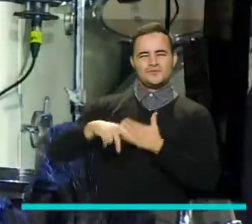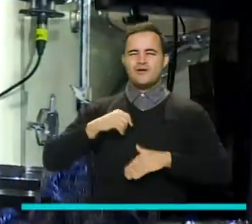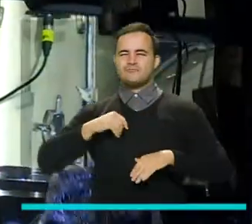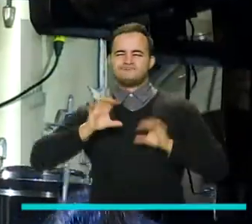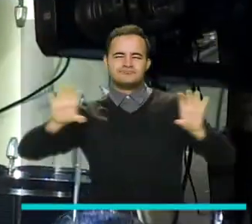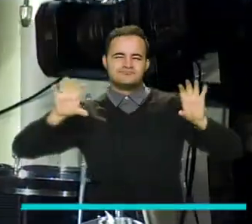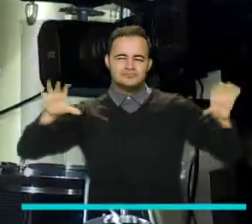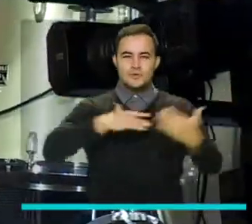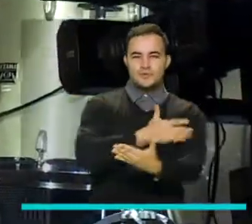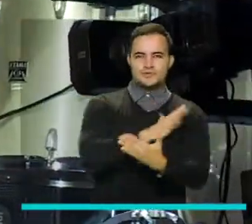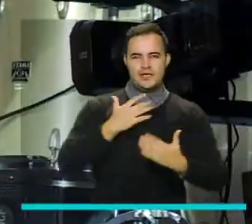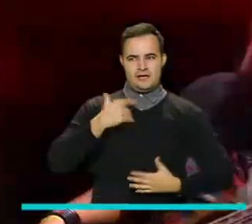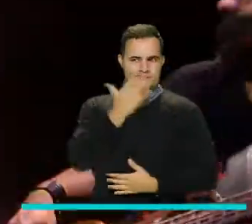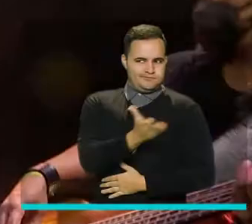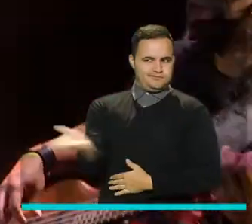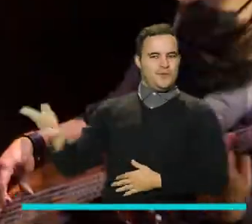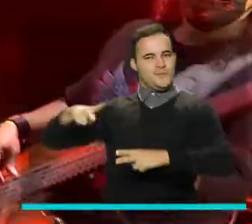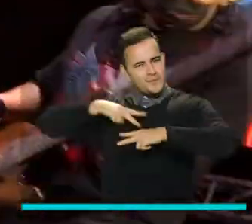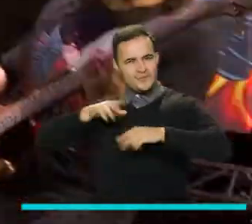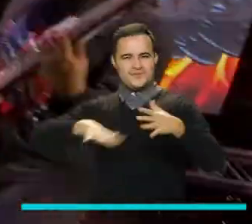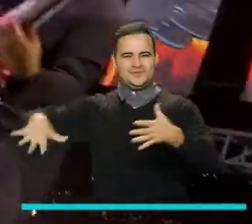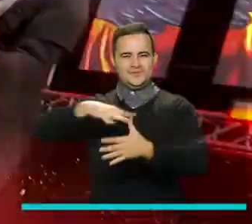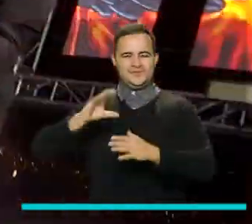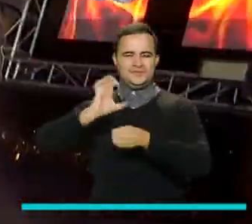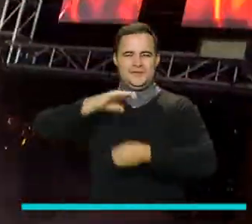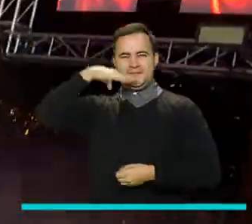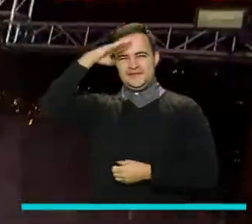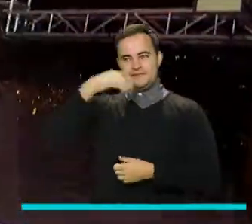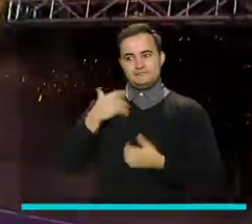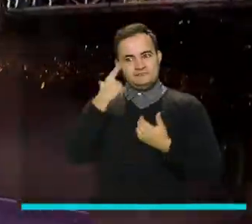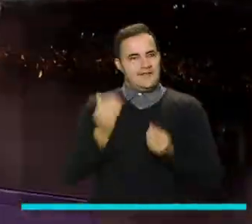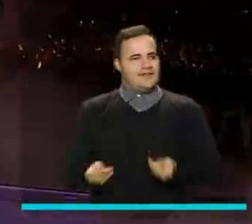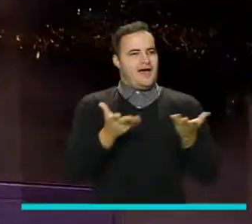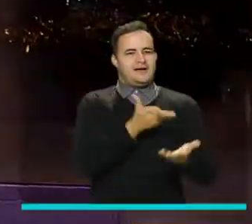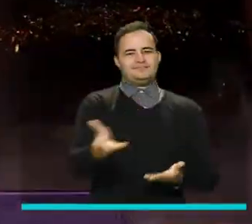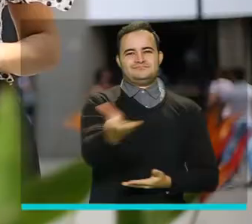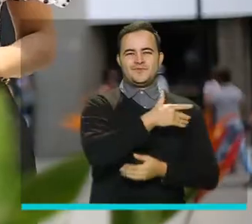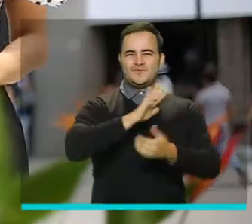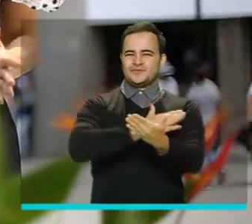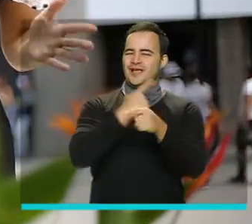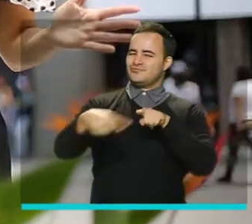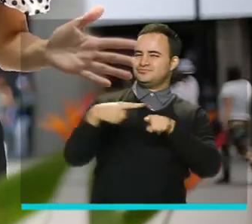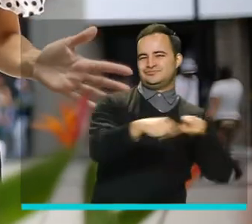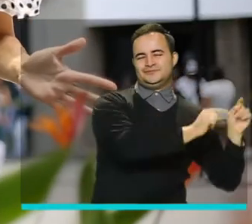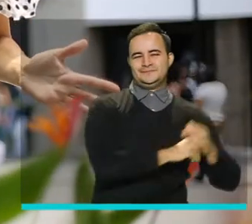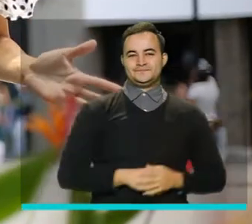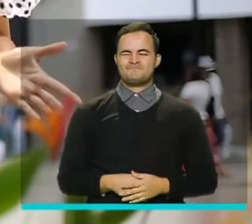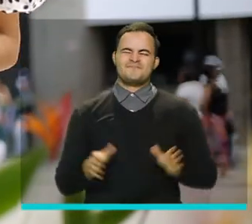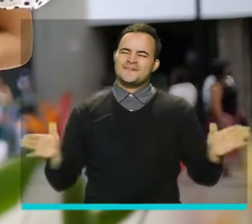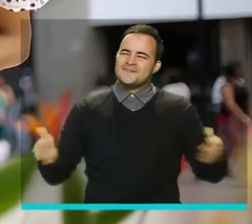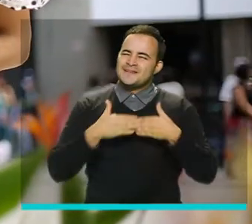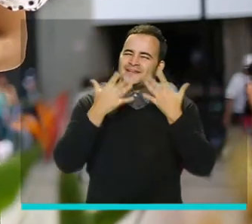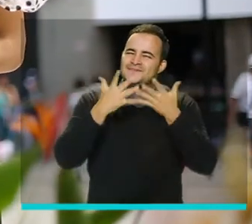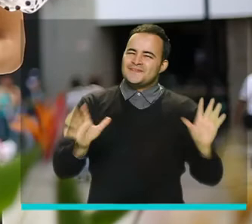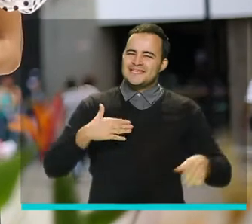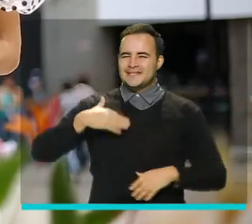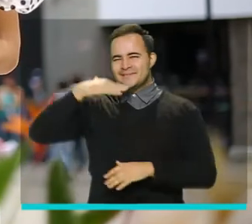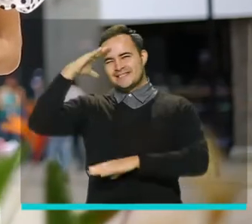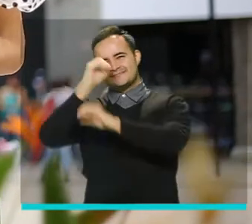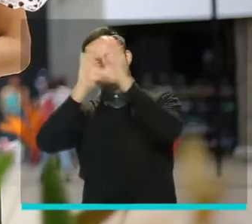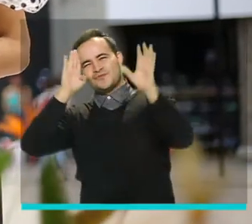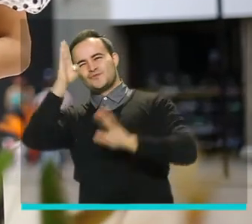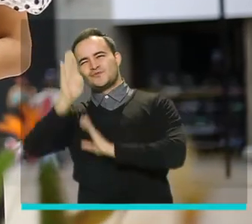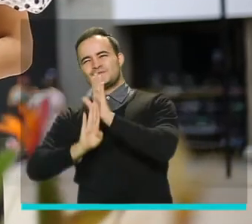un homenaje al talento local y se convierte en una celebración a la diversidad musical. Terminamos otra emisión de Medellín